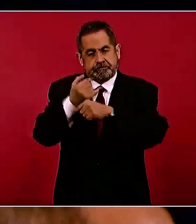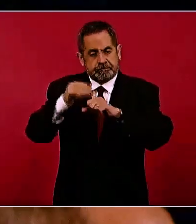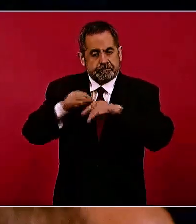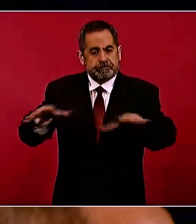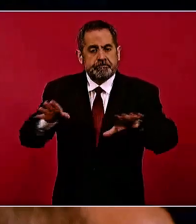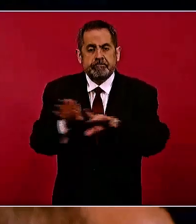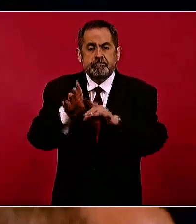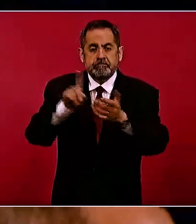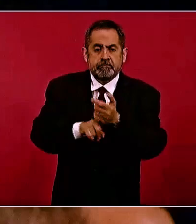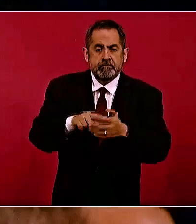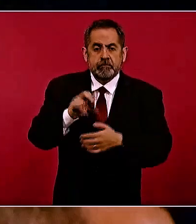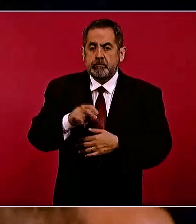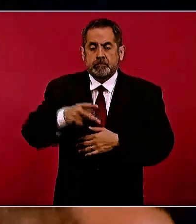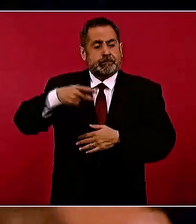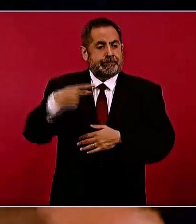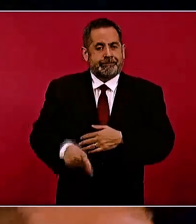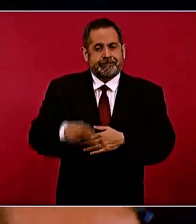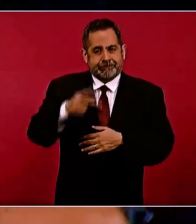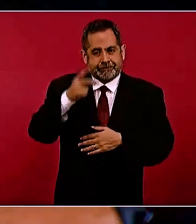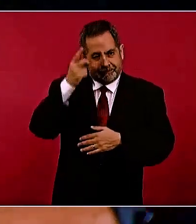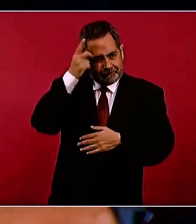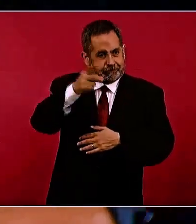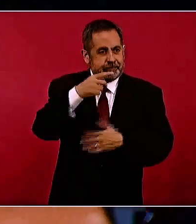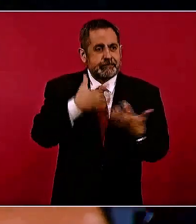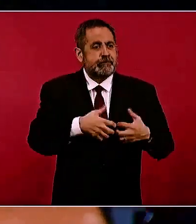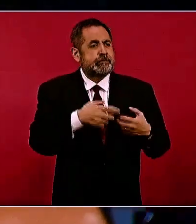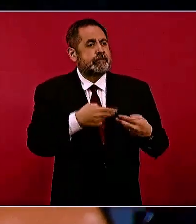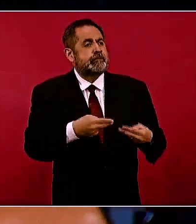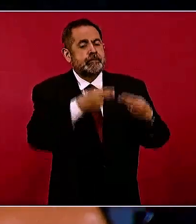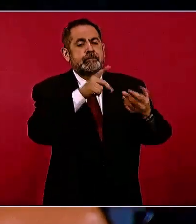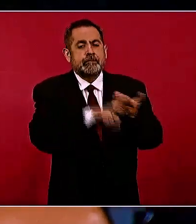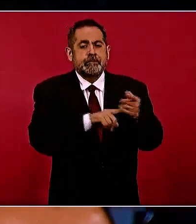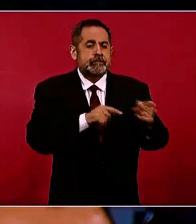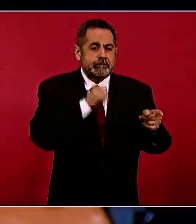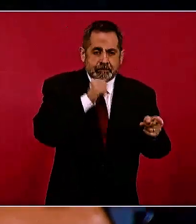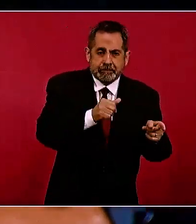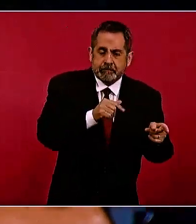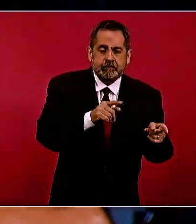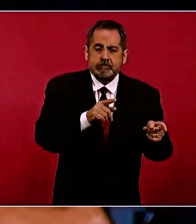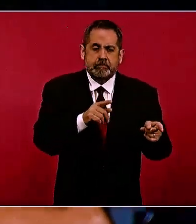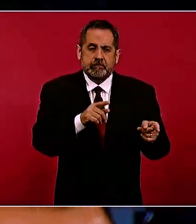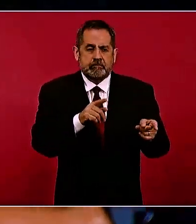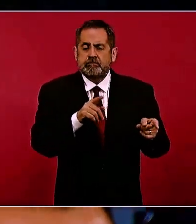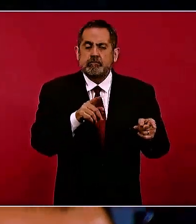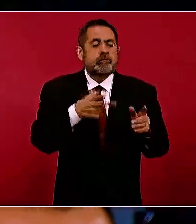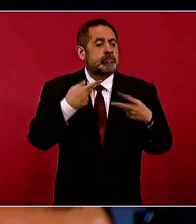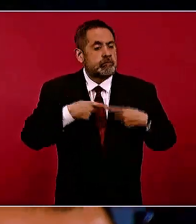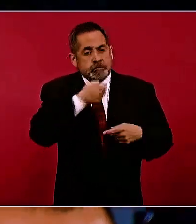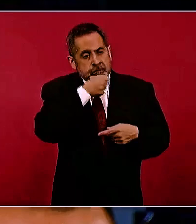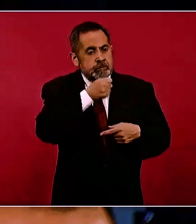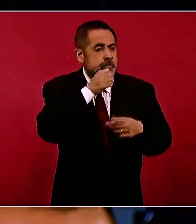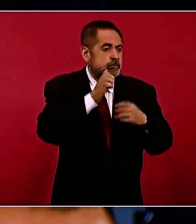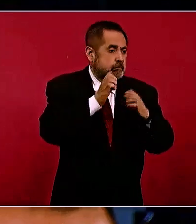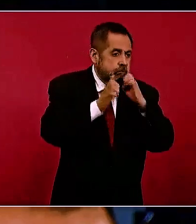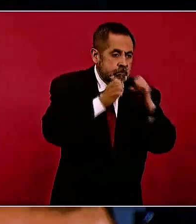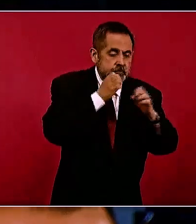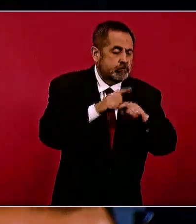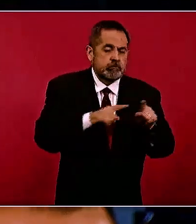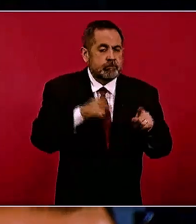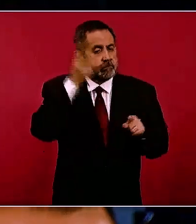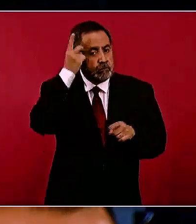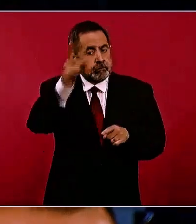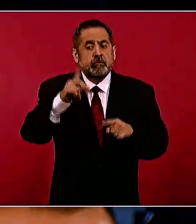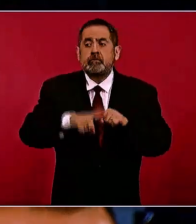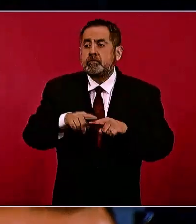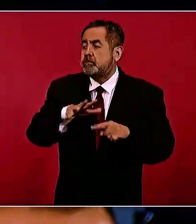este derecho no es patrimonial ni de los medios de comunicación, ni de los comunicadores, ni de los periodistas, ni de los reporteros.